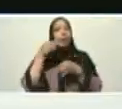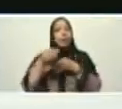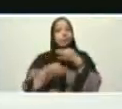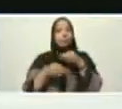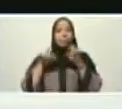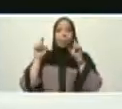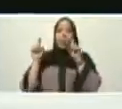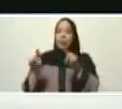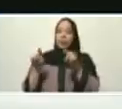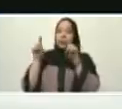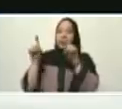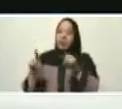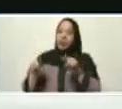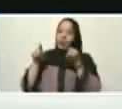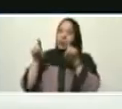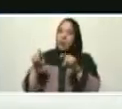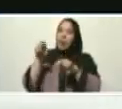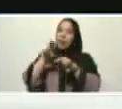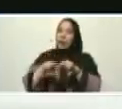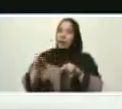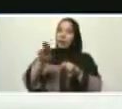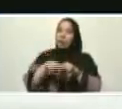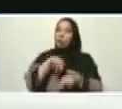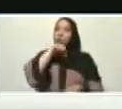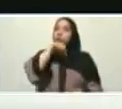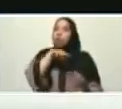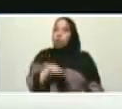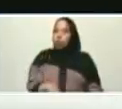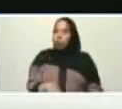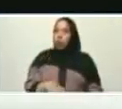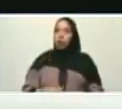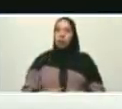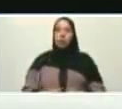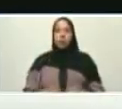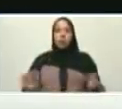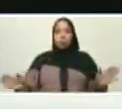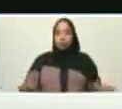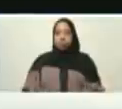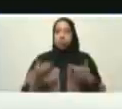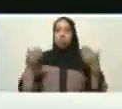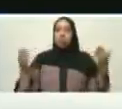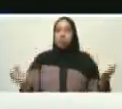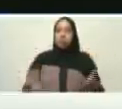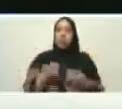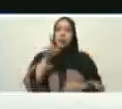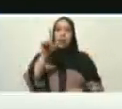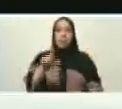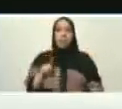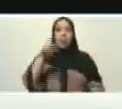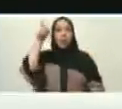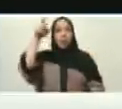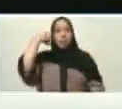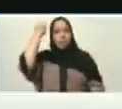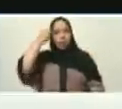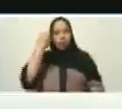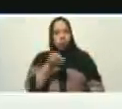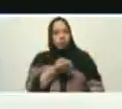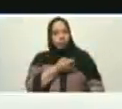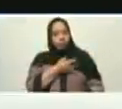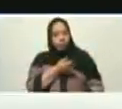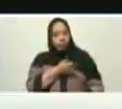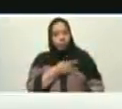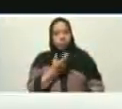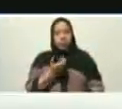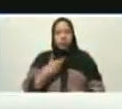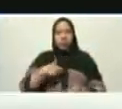celebrar incentivar sensibilizar el espíritu